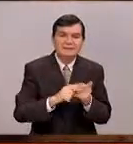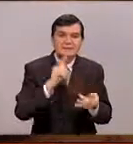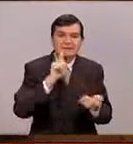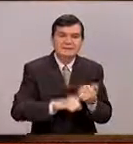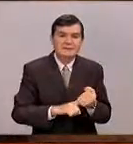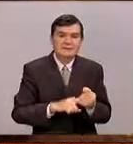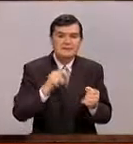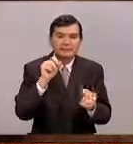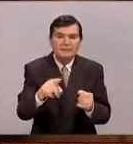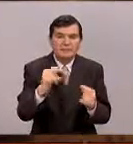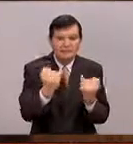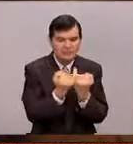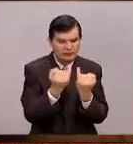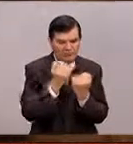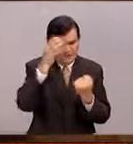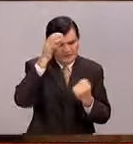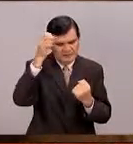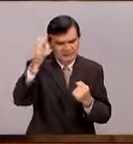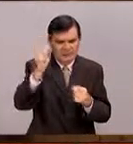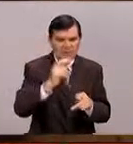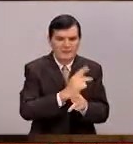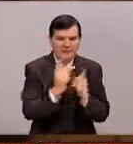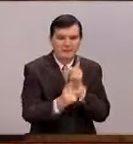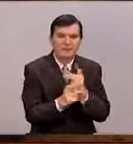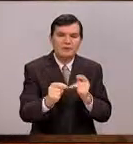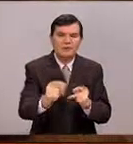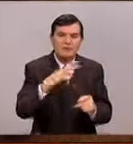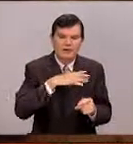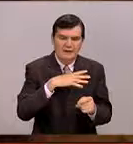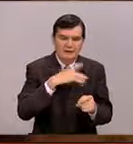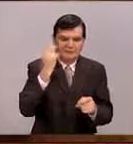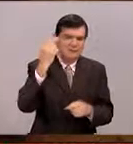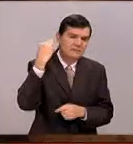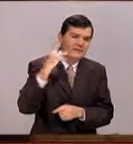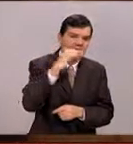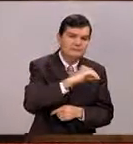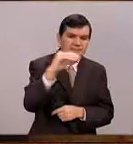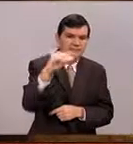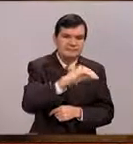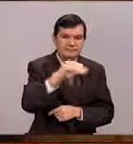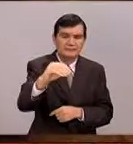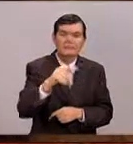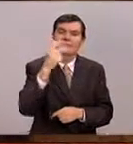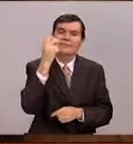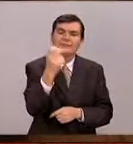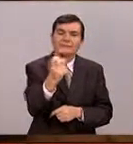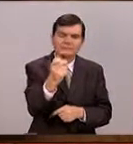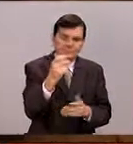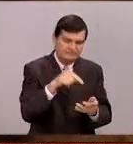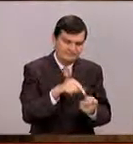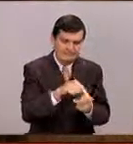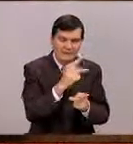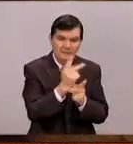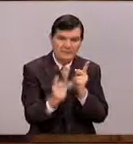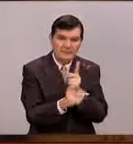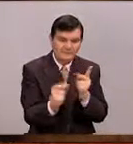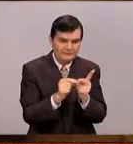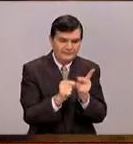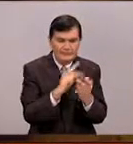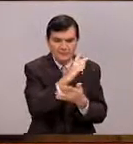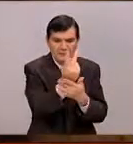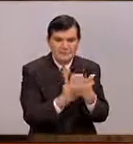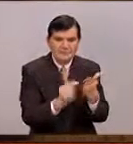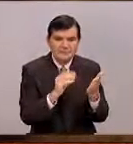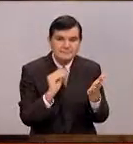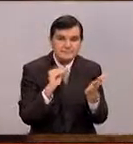mismo concepto como el pasaporte que tenemos para poder viajar. Entonces, este programa